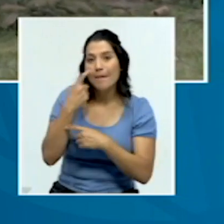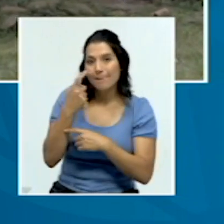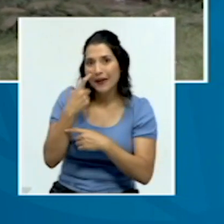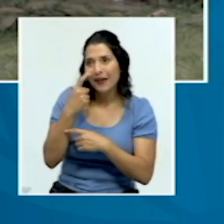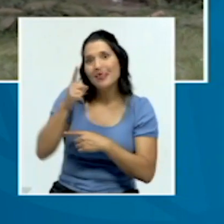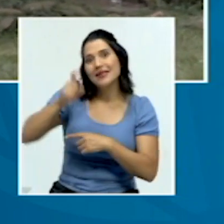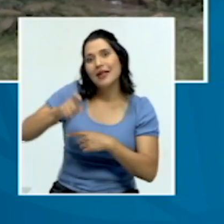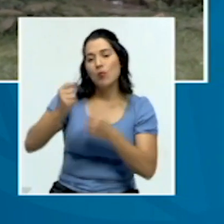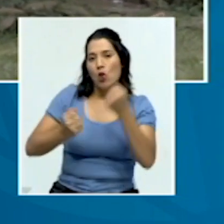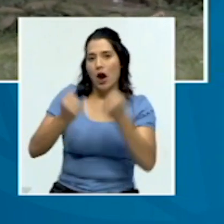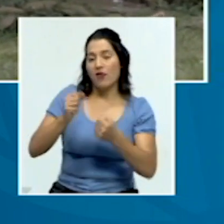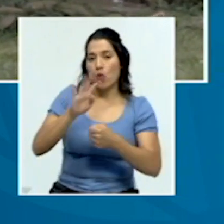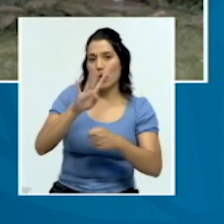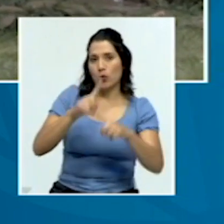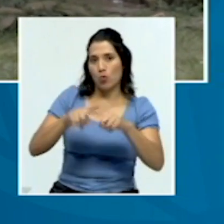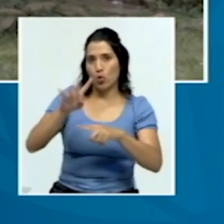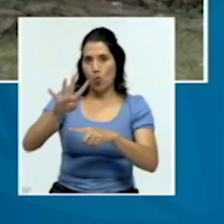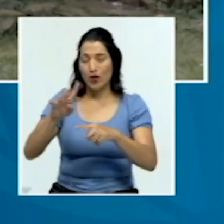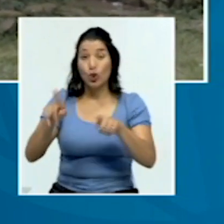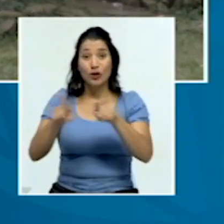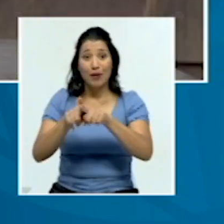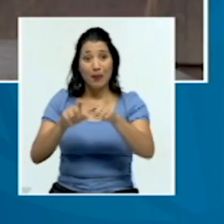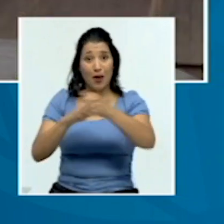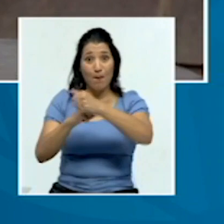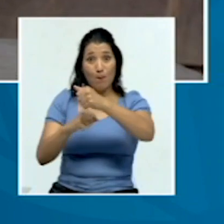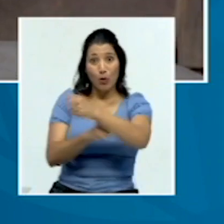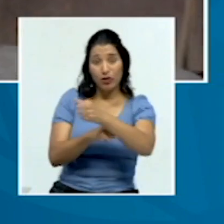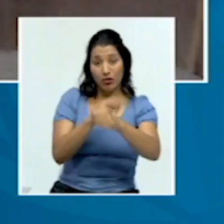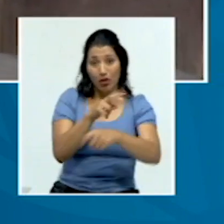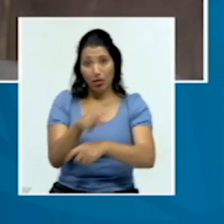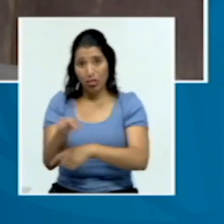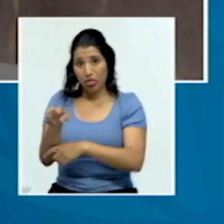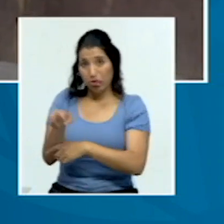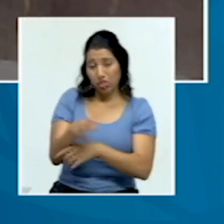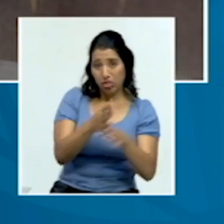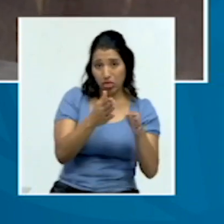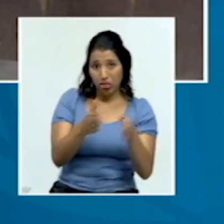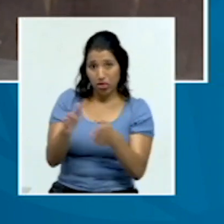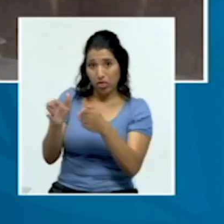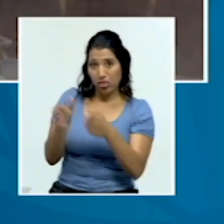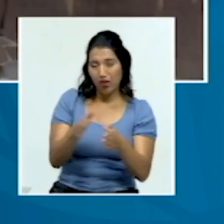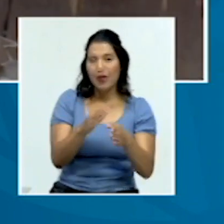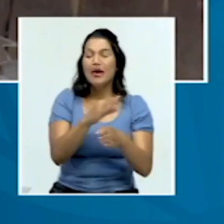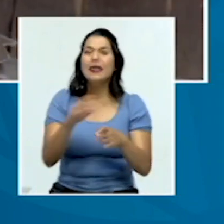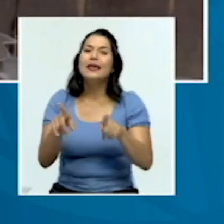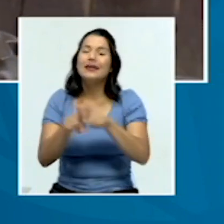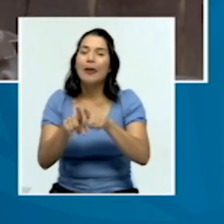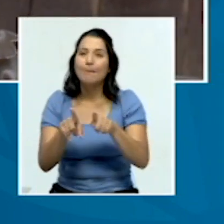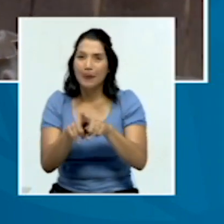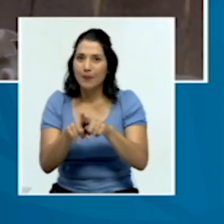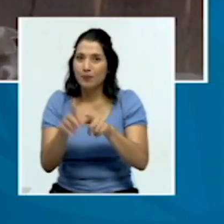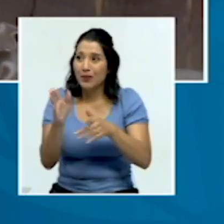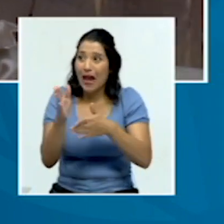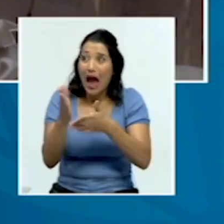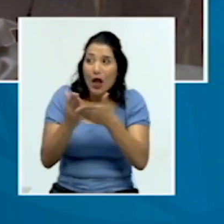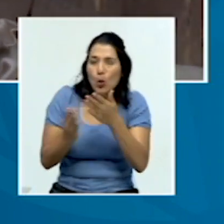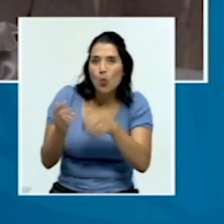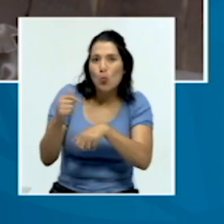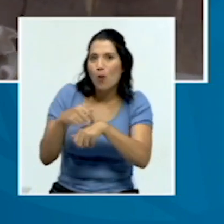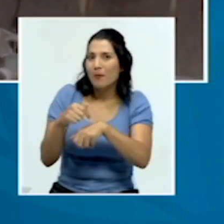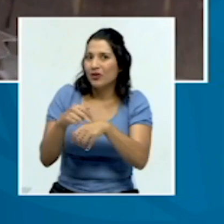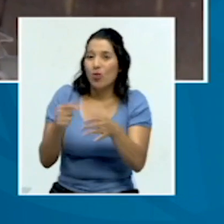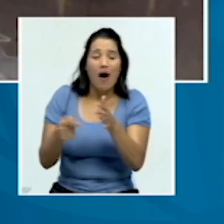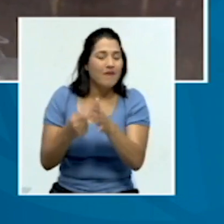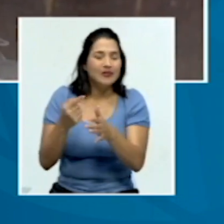cuatro, puentes colgantes, hasta ciertos niveles en donde ya pues vehículos